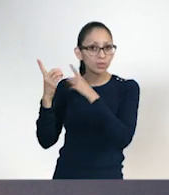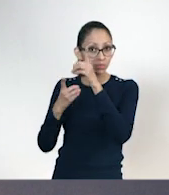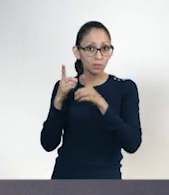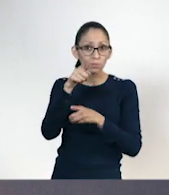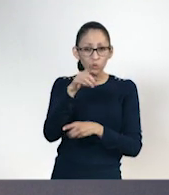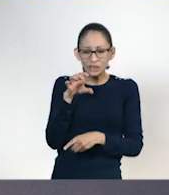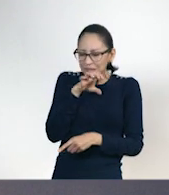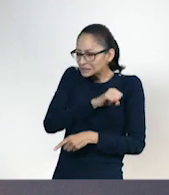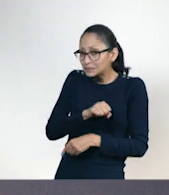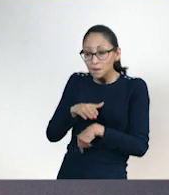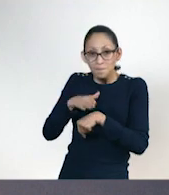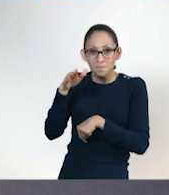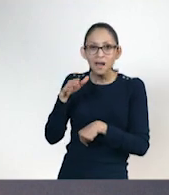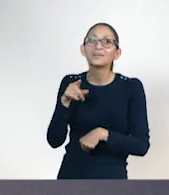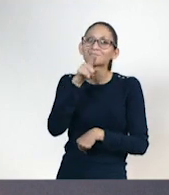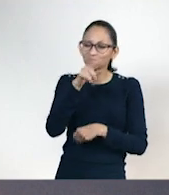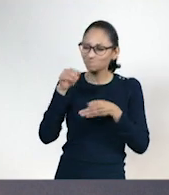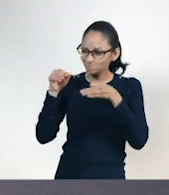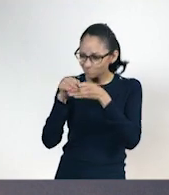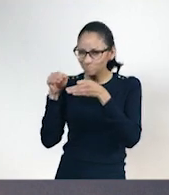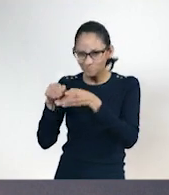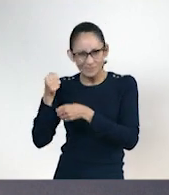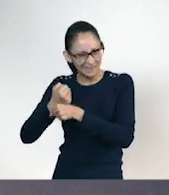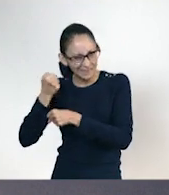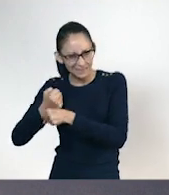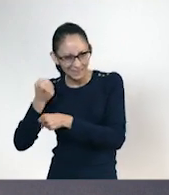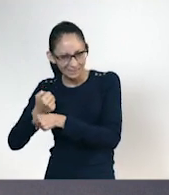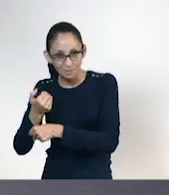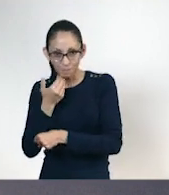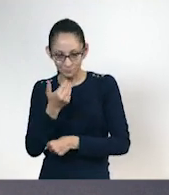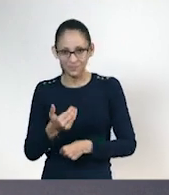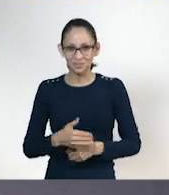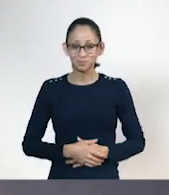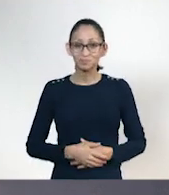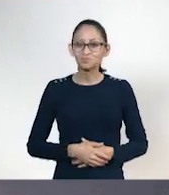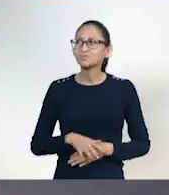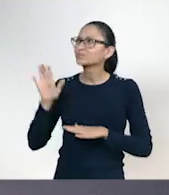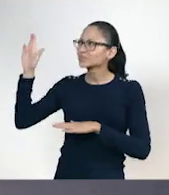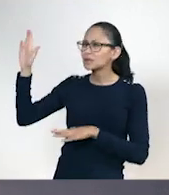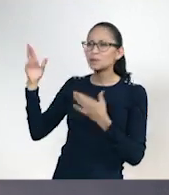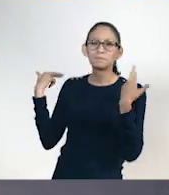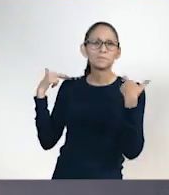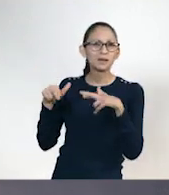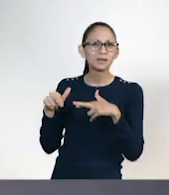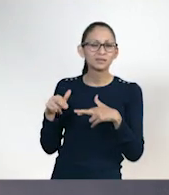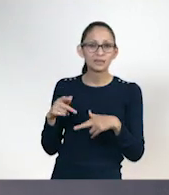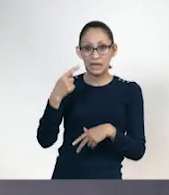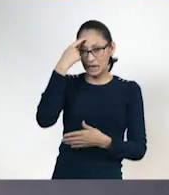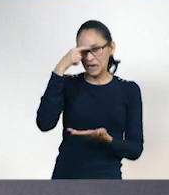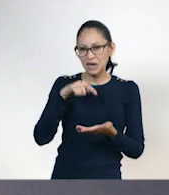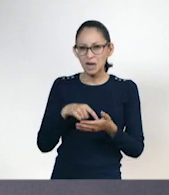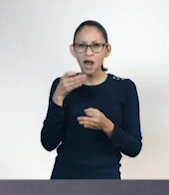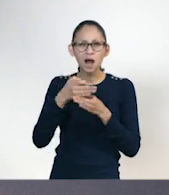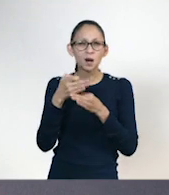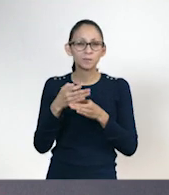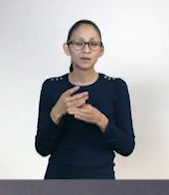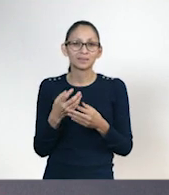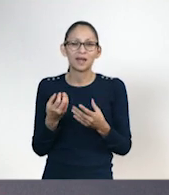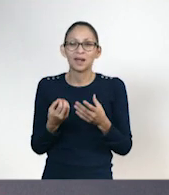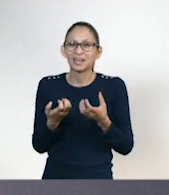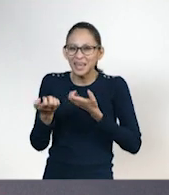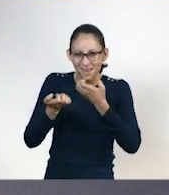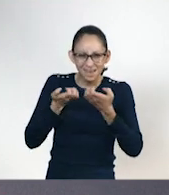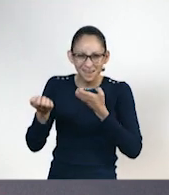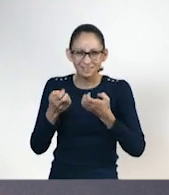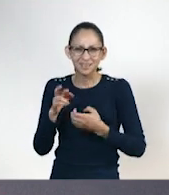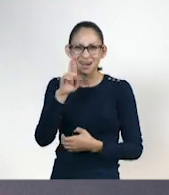busca practicarlo constantemente. Profesor, creo que ha llegado la hora del reto físico. Pero dígame, ¿de qué se